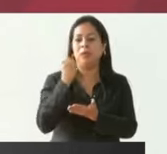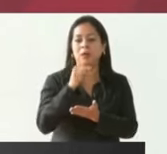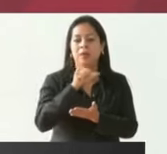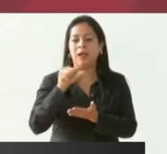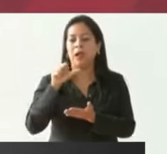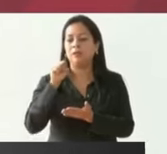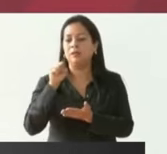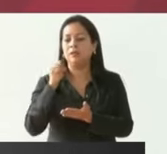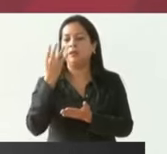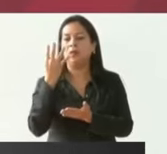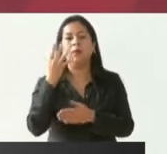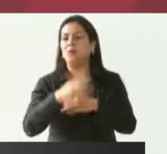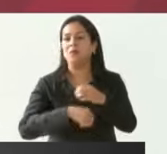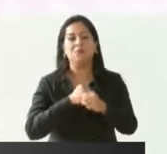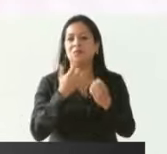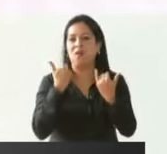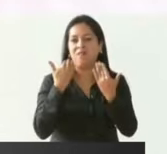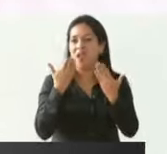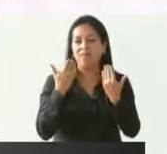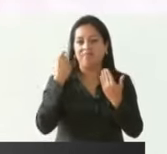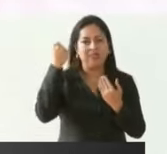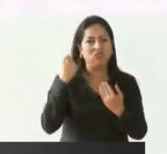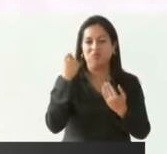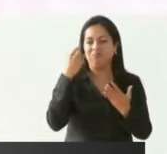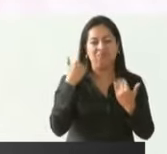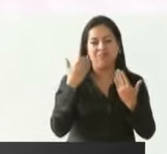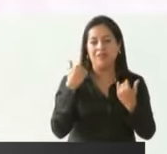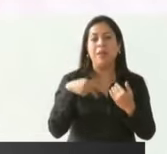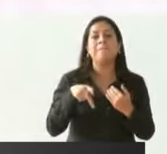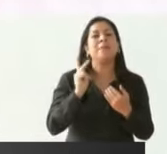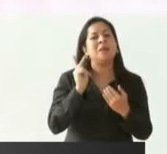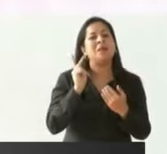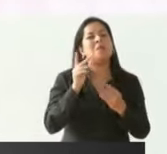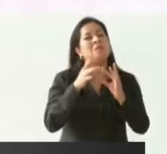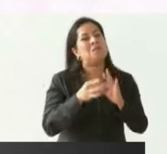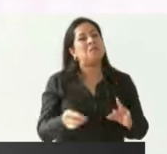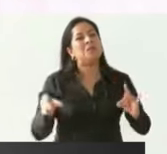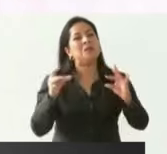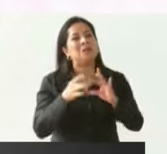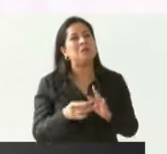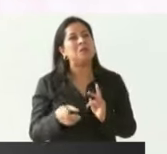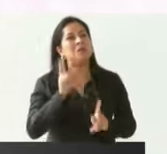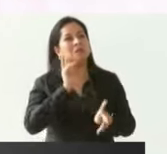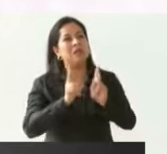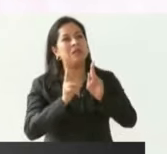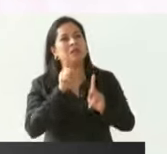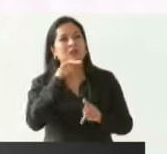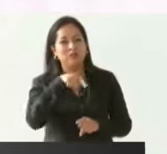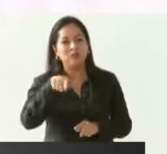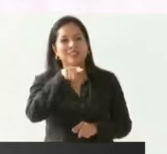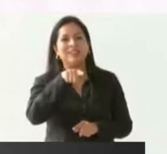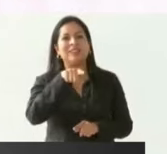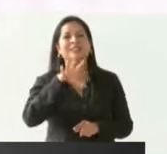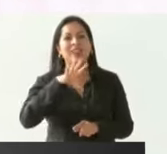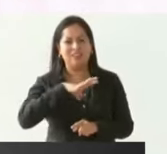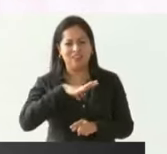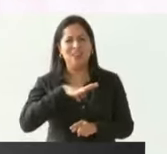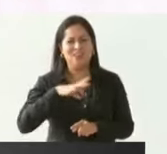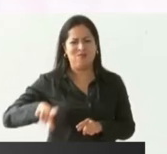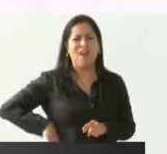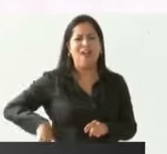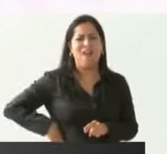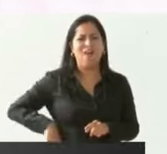64 pero hablamos con Evelyn tienen una buena gobernadora